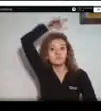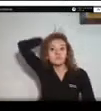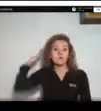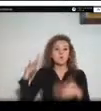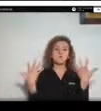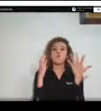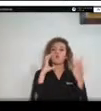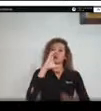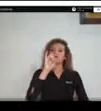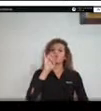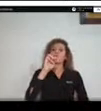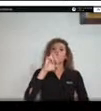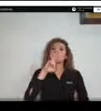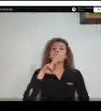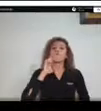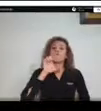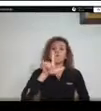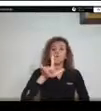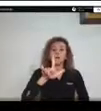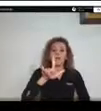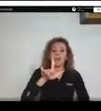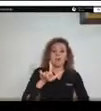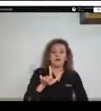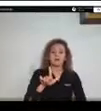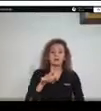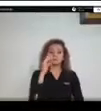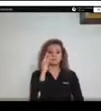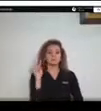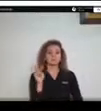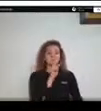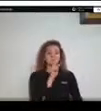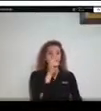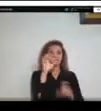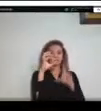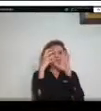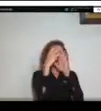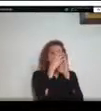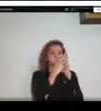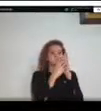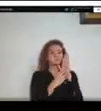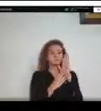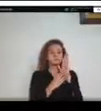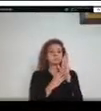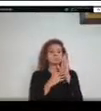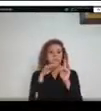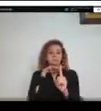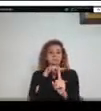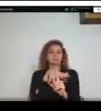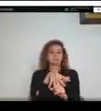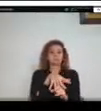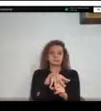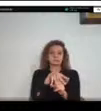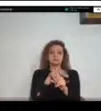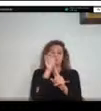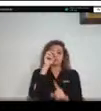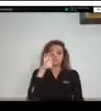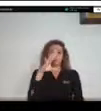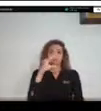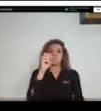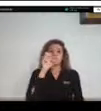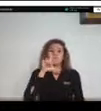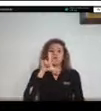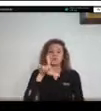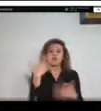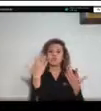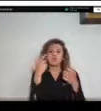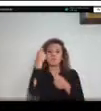y vemos esta imagen de una afectación a un morichal en el municipio de Puerto López los morichales son de gran